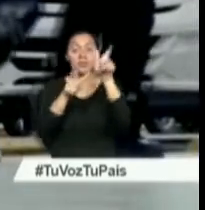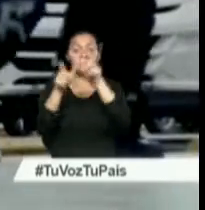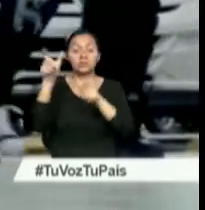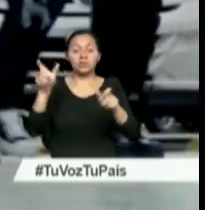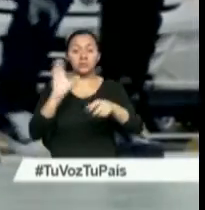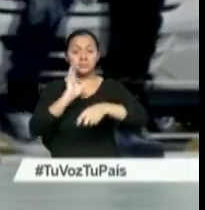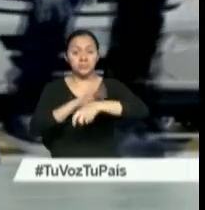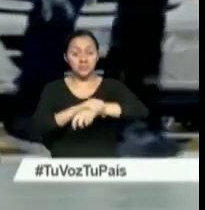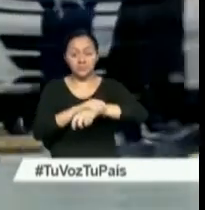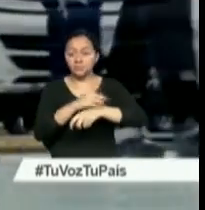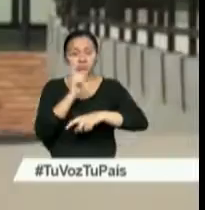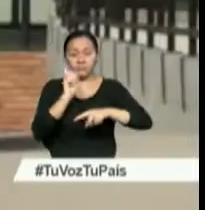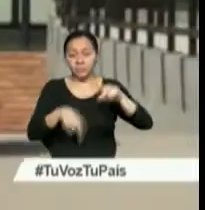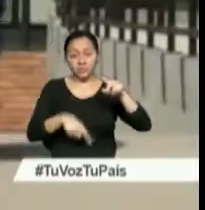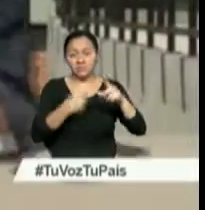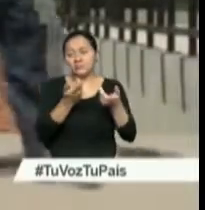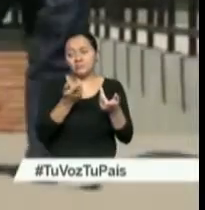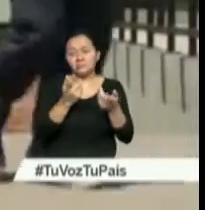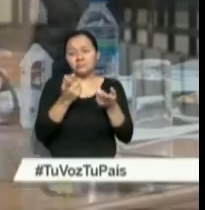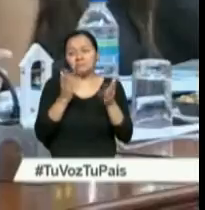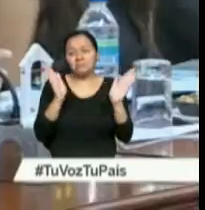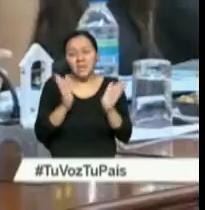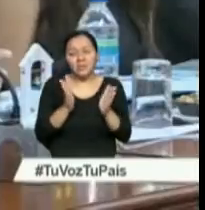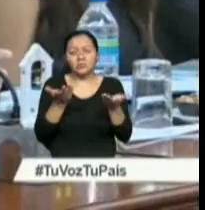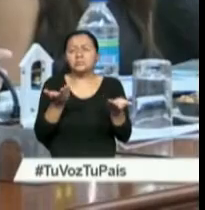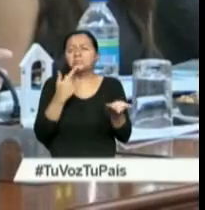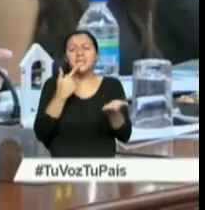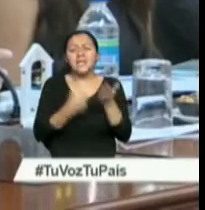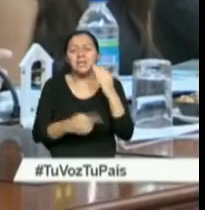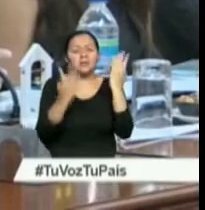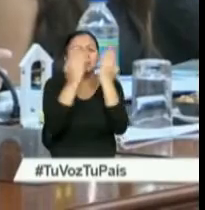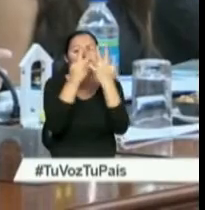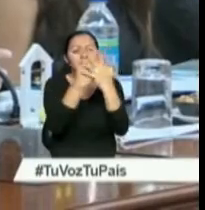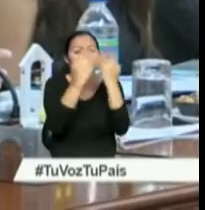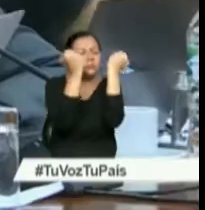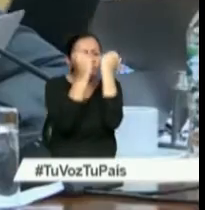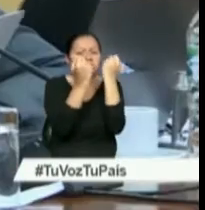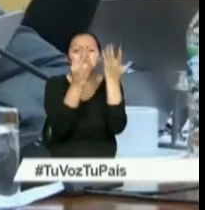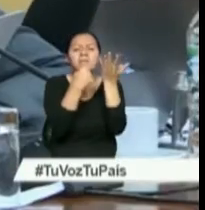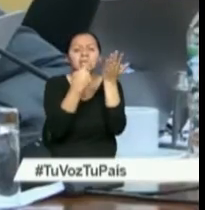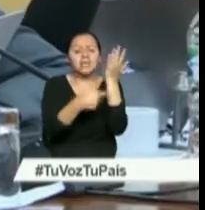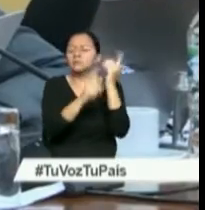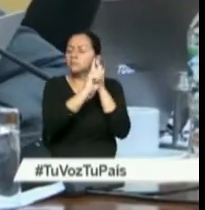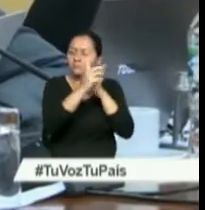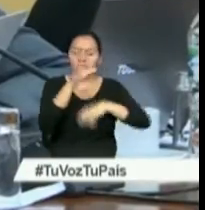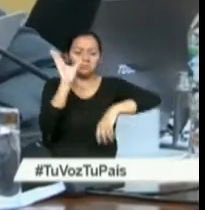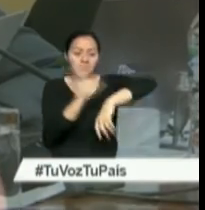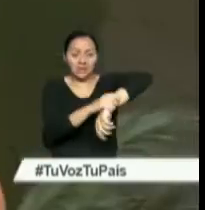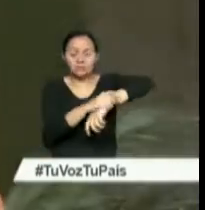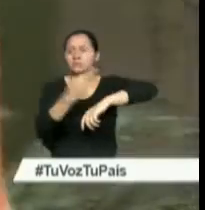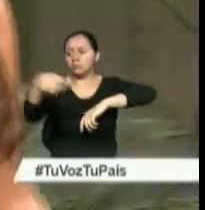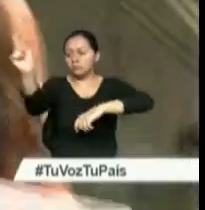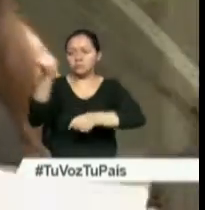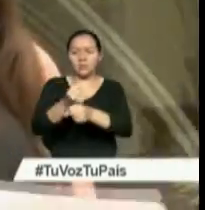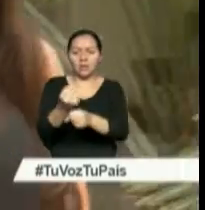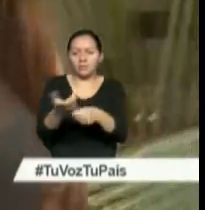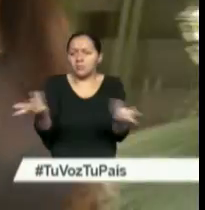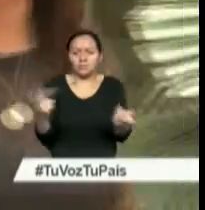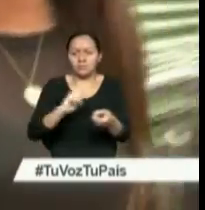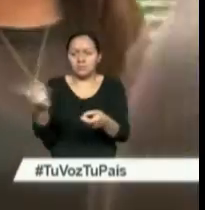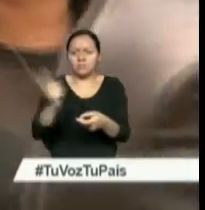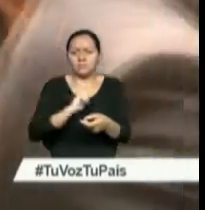privadas de libertad por delitos menores. Según la ministra de Justicia, Ledy Zúñiga, han sido capacitados